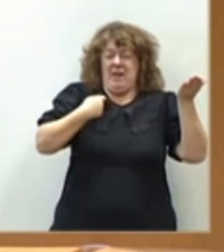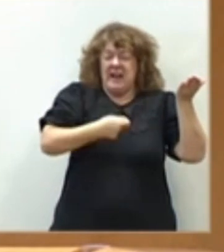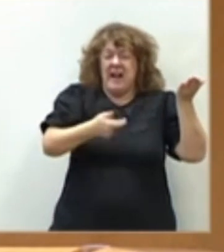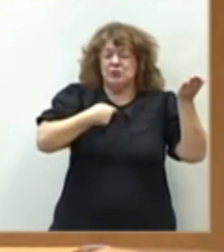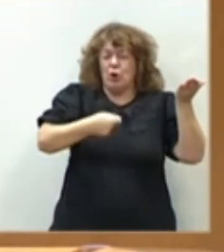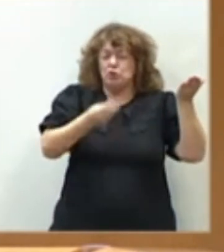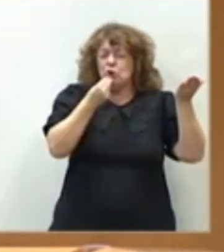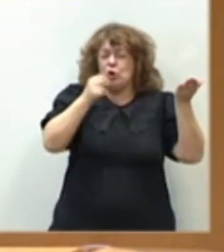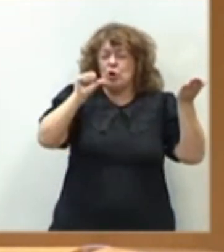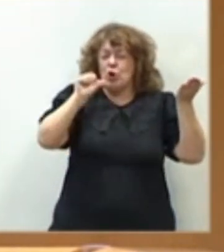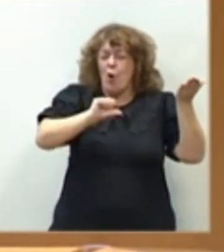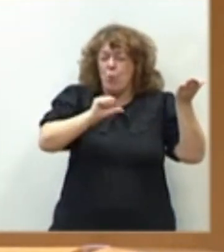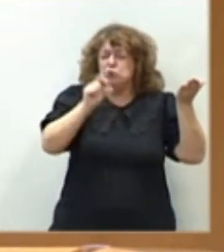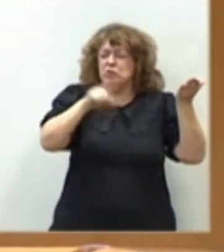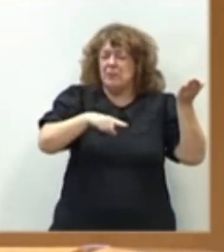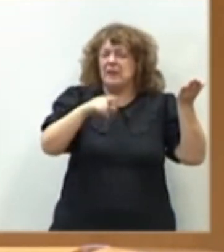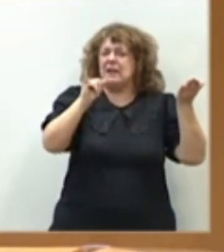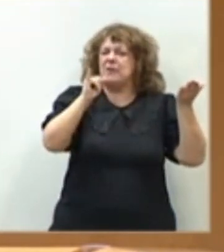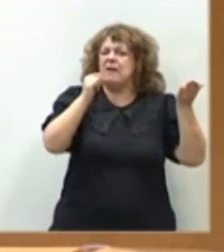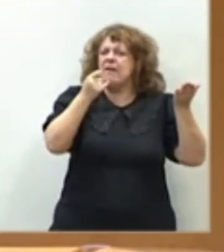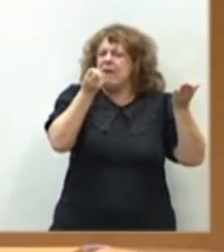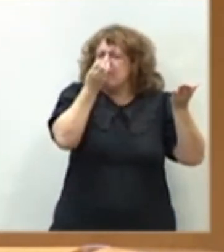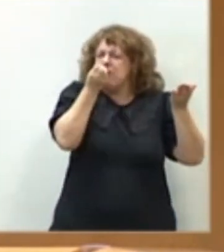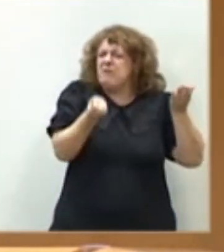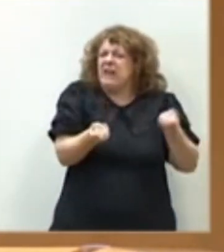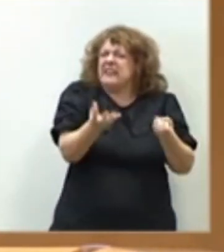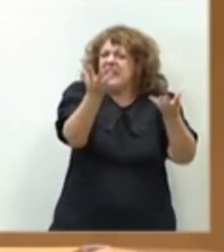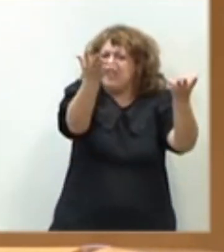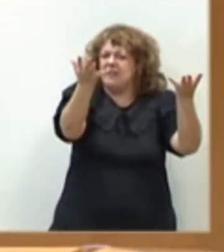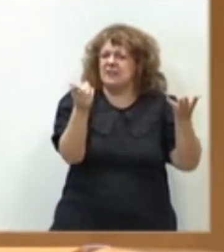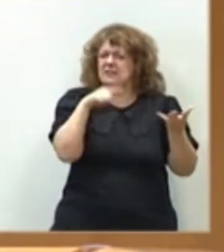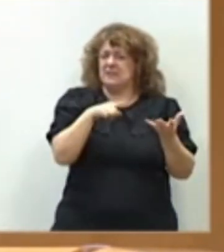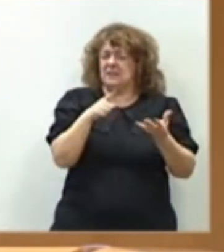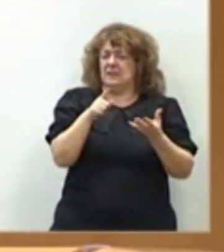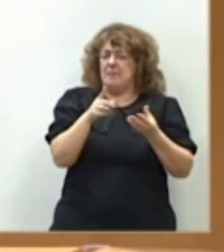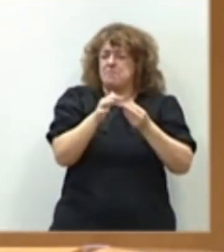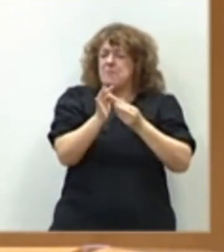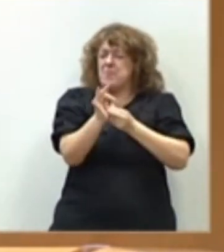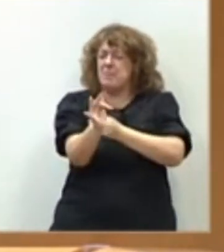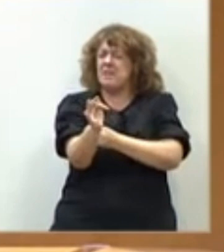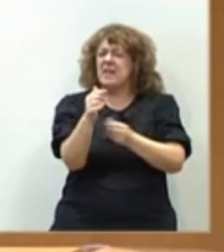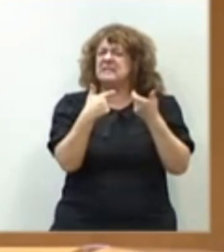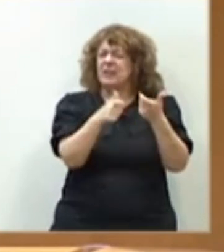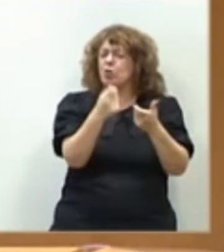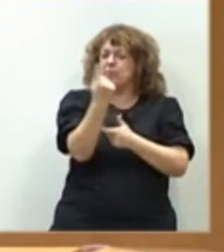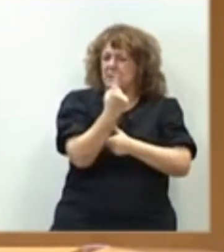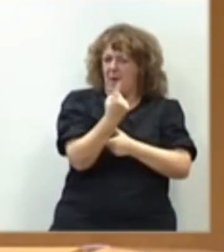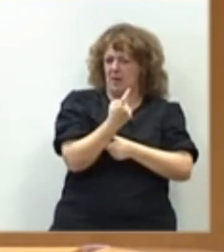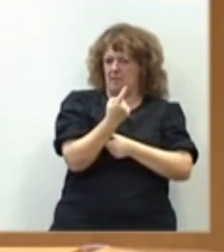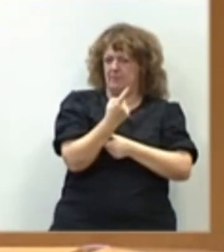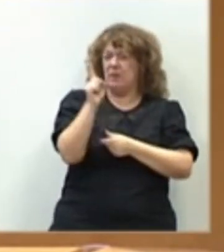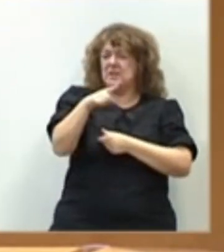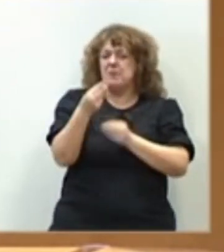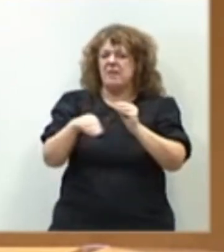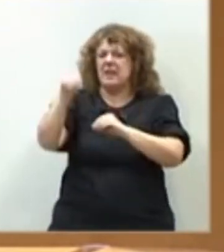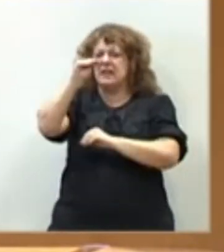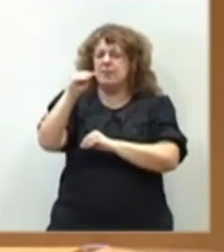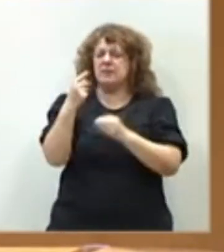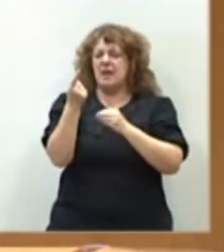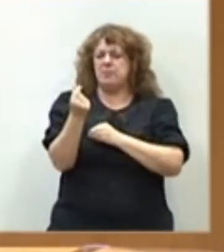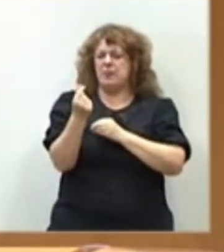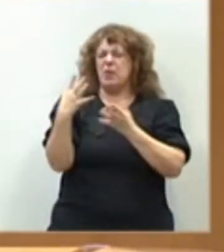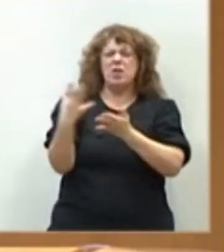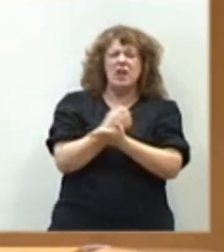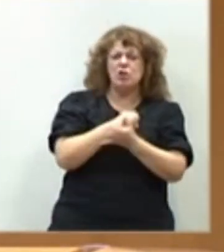combustibles y de los fertilizantes, así como de otros insumos, de todos los insumos del sector primario, y, naturalmente, en un incremento de los precios